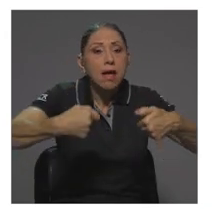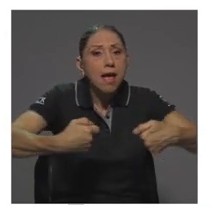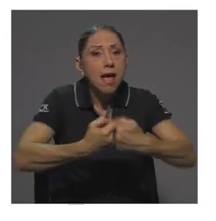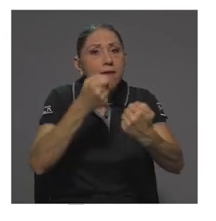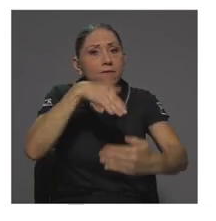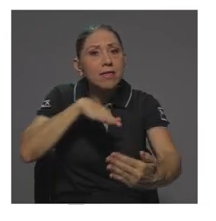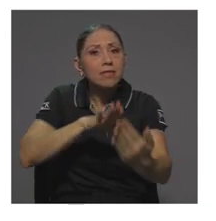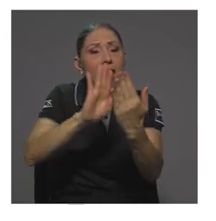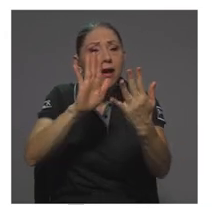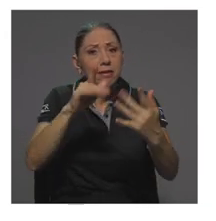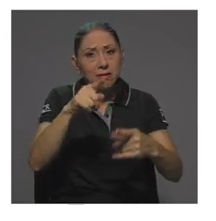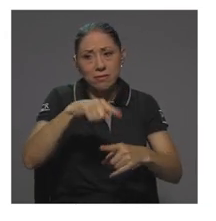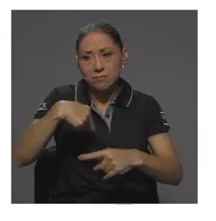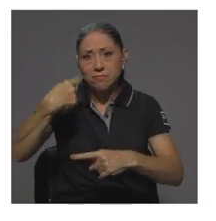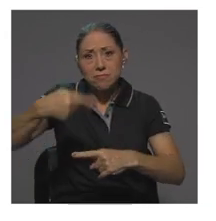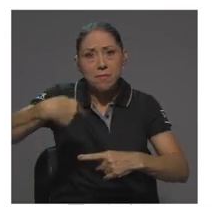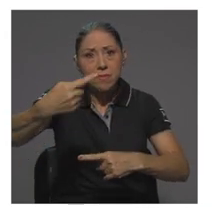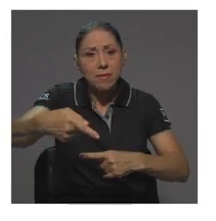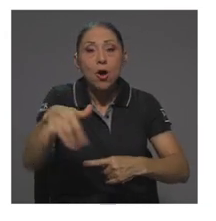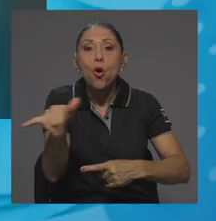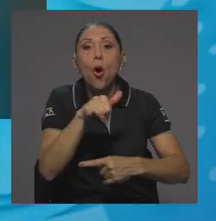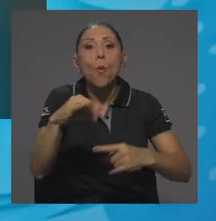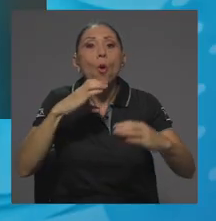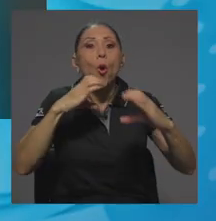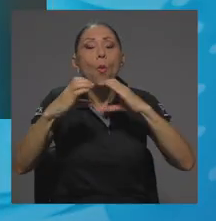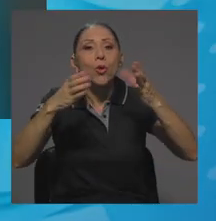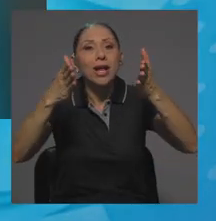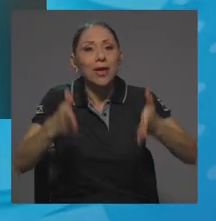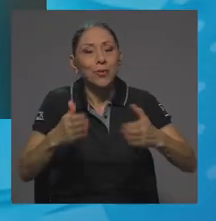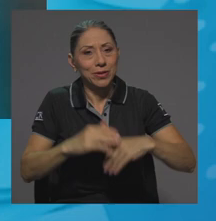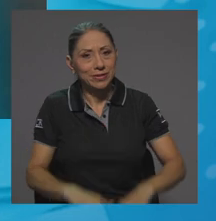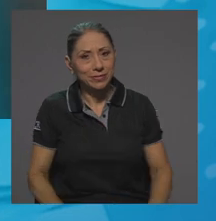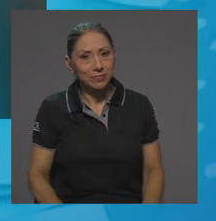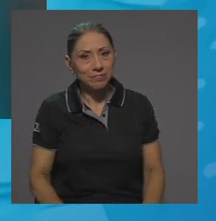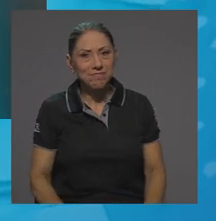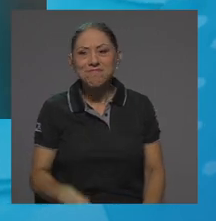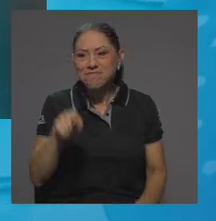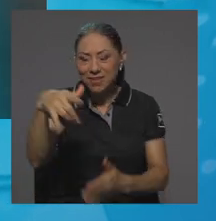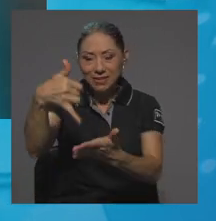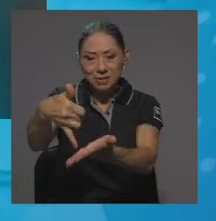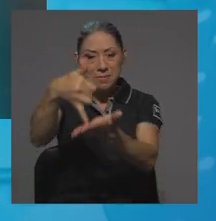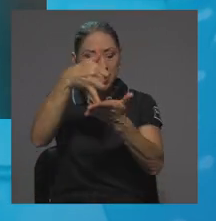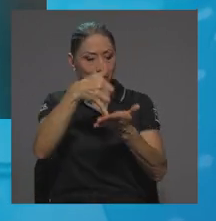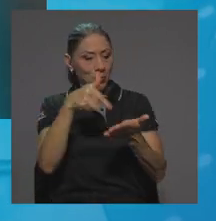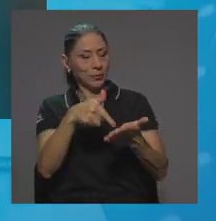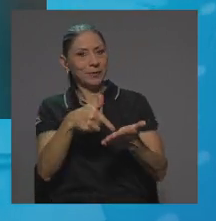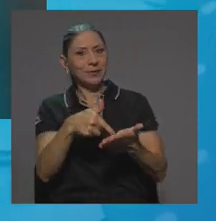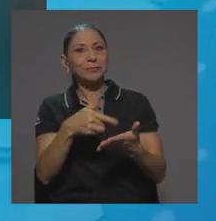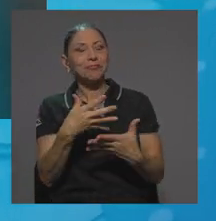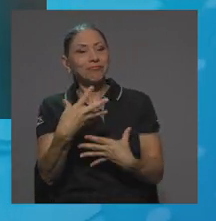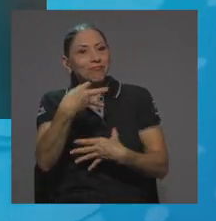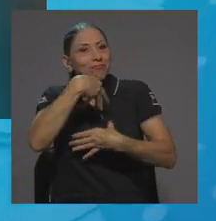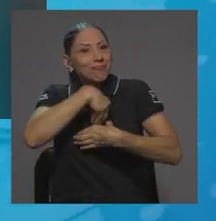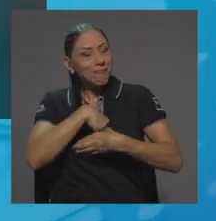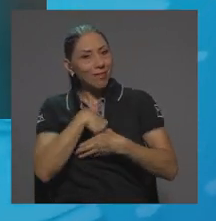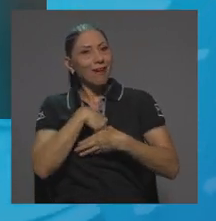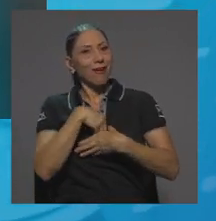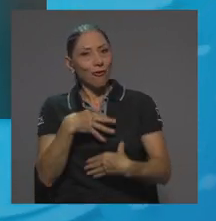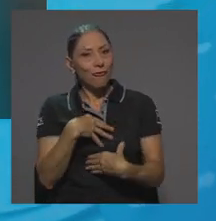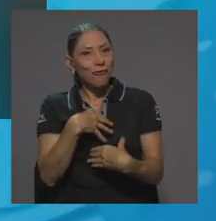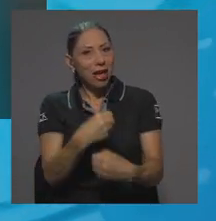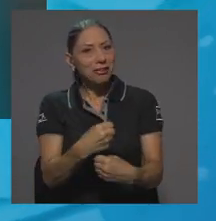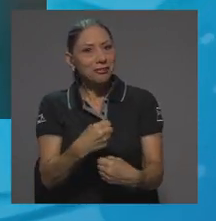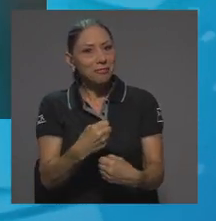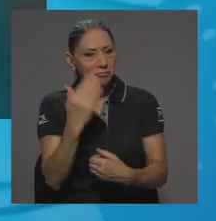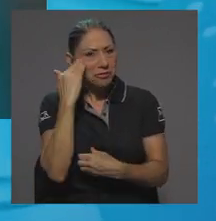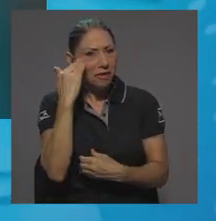como comunicadores, encontrarán en su camino. Yo creo que es un premio que nos da esa confianza, esa validación de saber que hicimos un